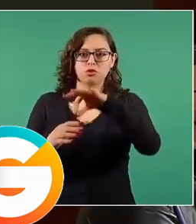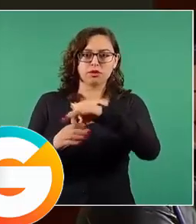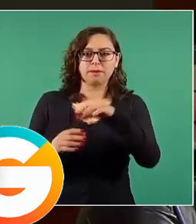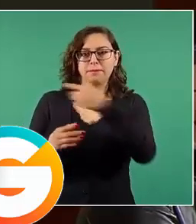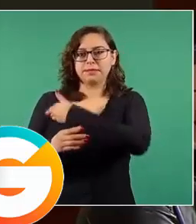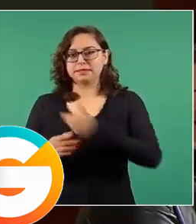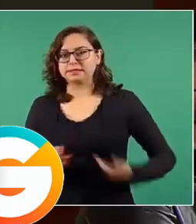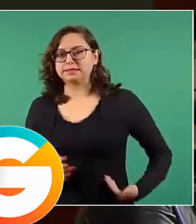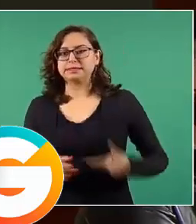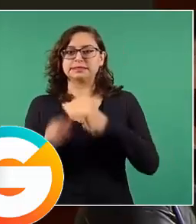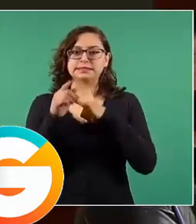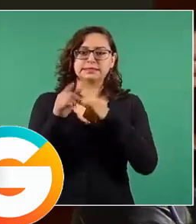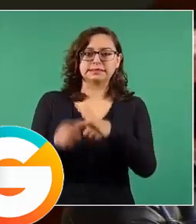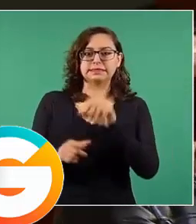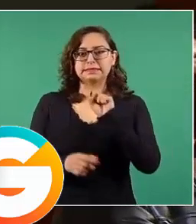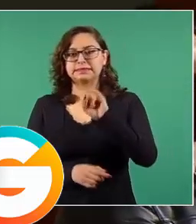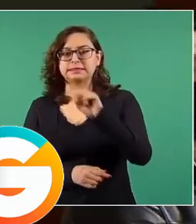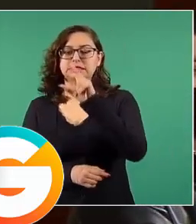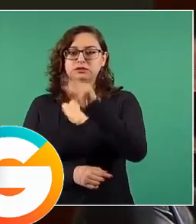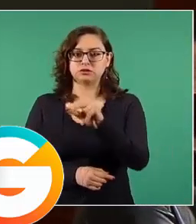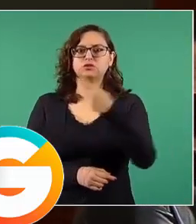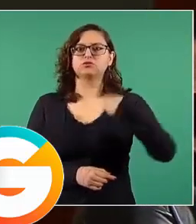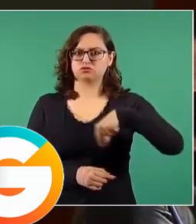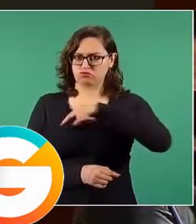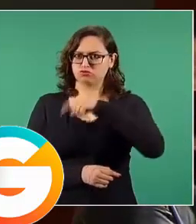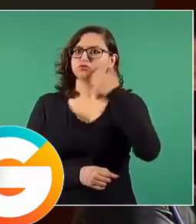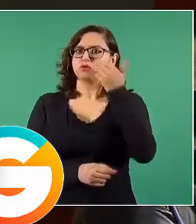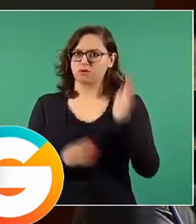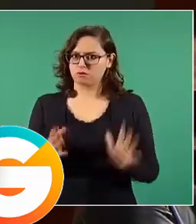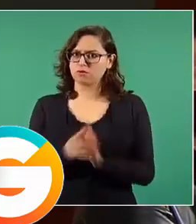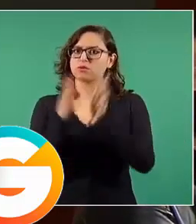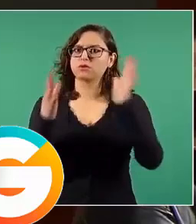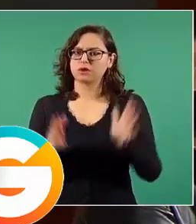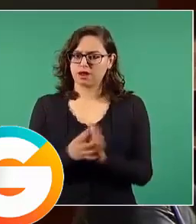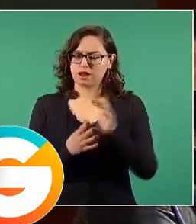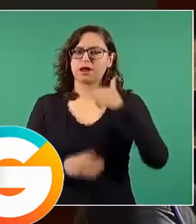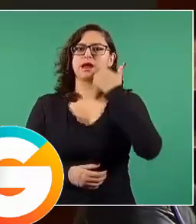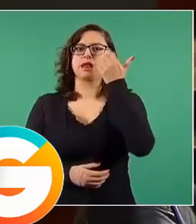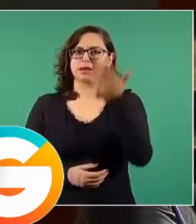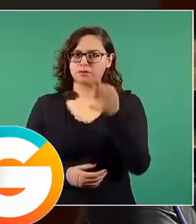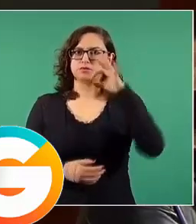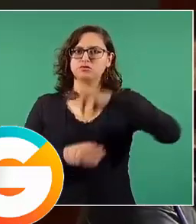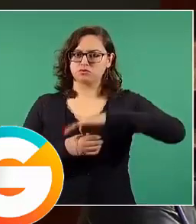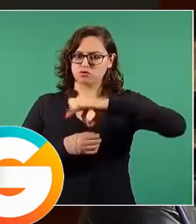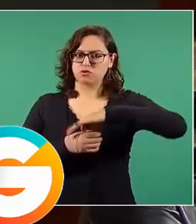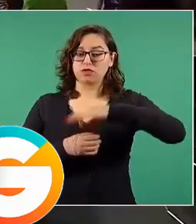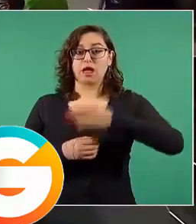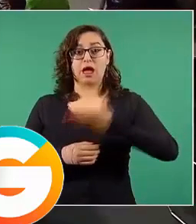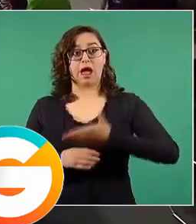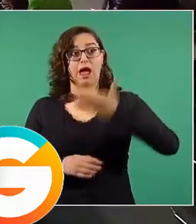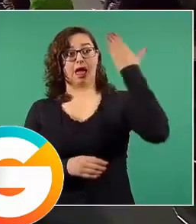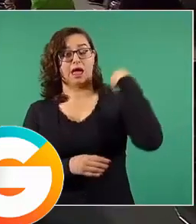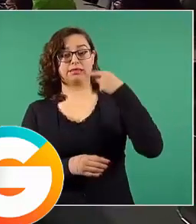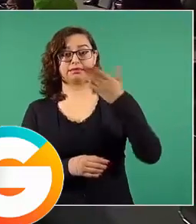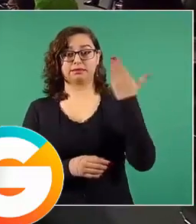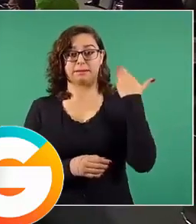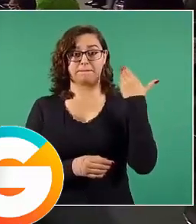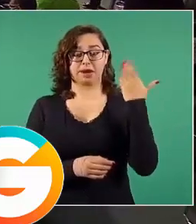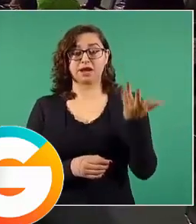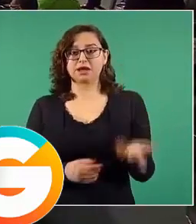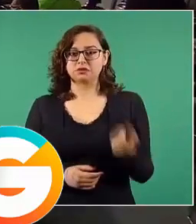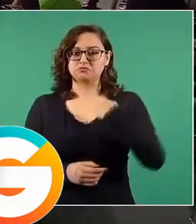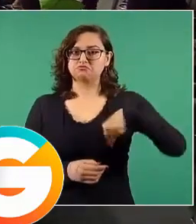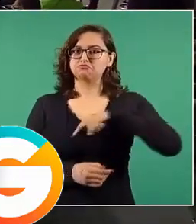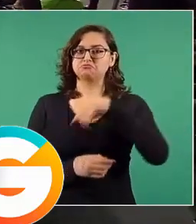popular no fuimos tomados en cuenta por el INE para la participación en el ejercicio